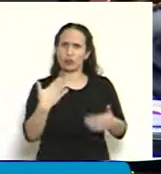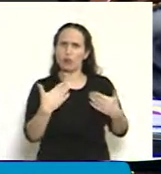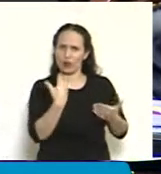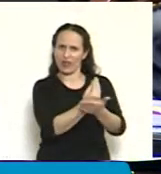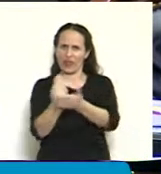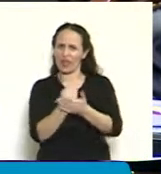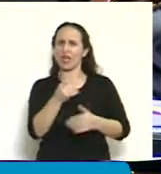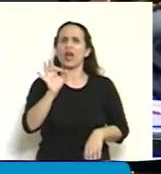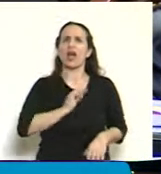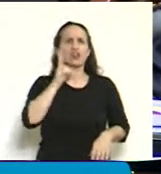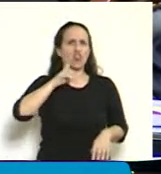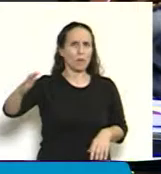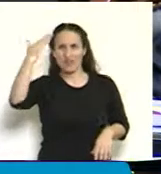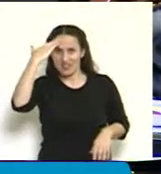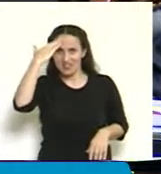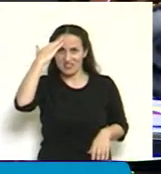2015.